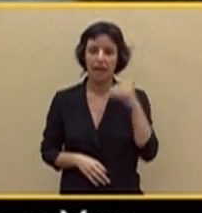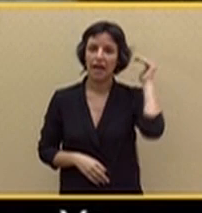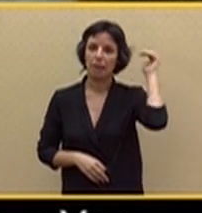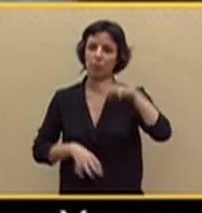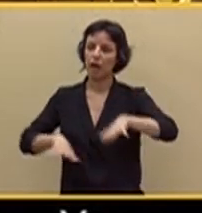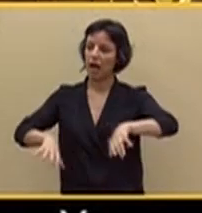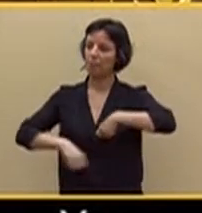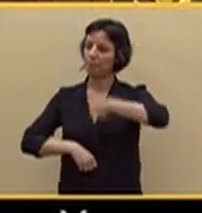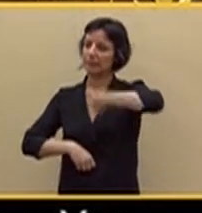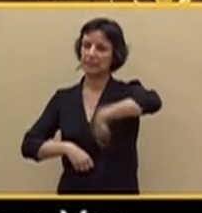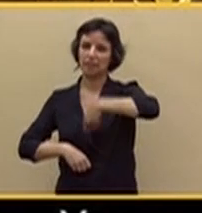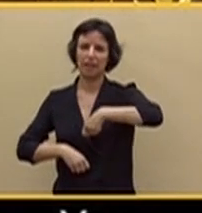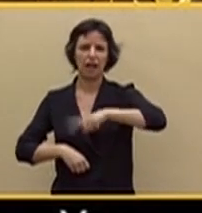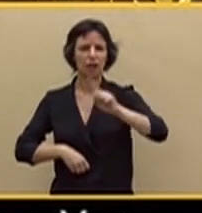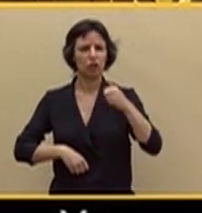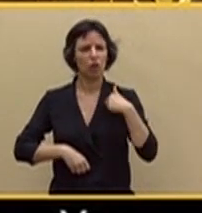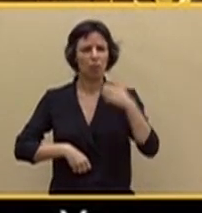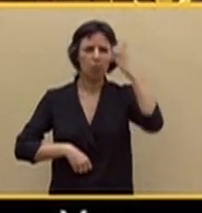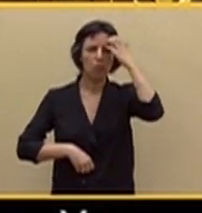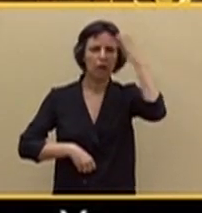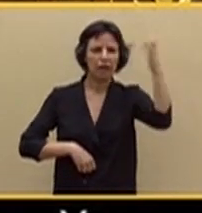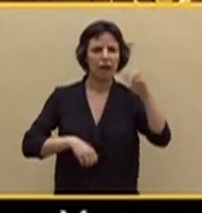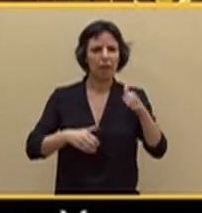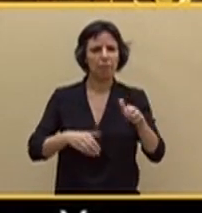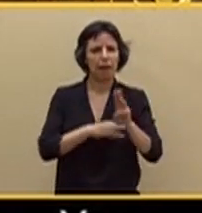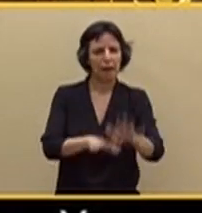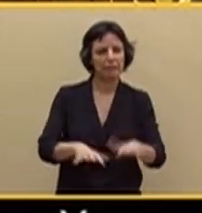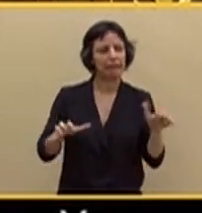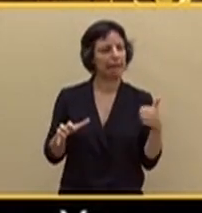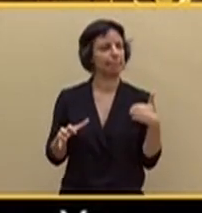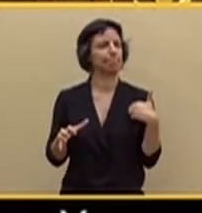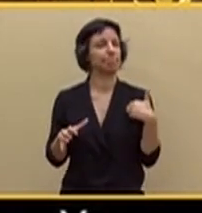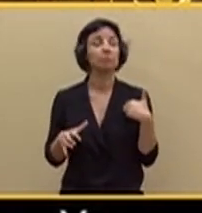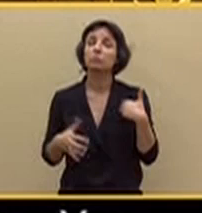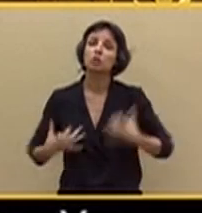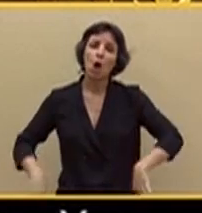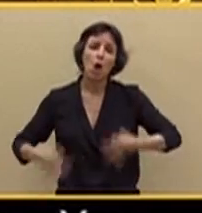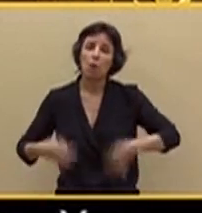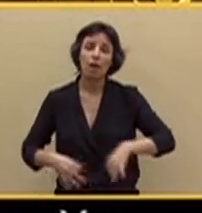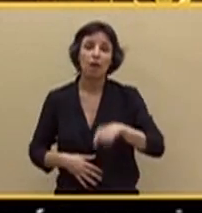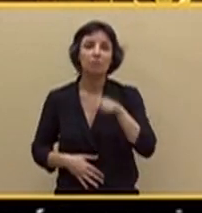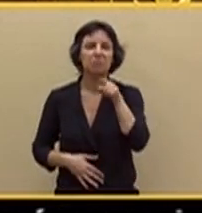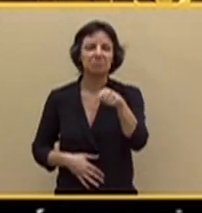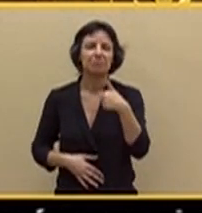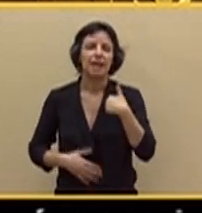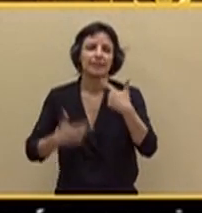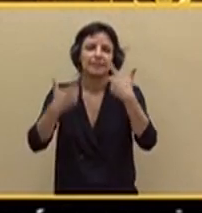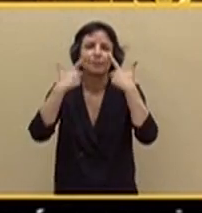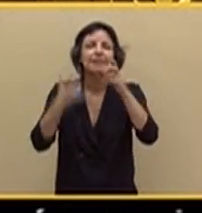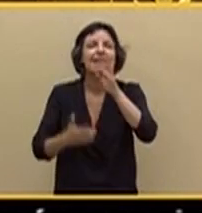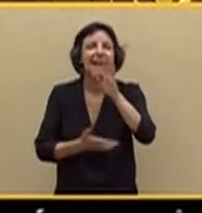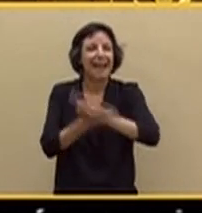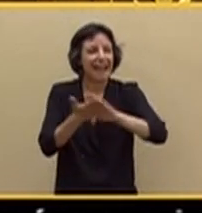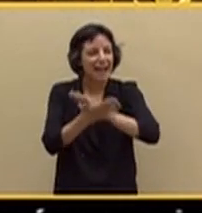parlamentaria. Y no nos ha extrañado, porque son ustedes los grandes arquitectos de los cordones sanitarios de los que hablaba esta misma